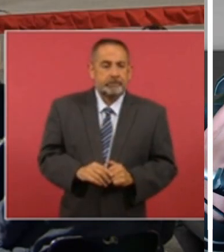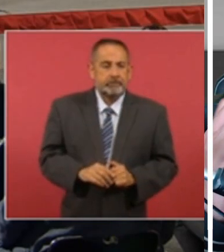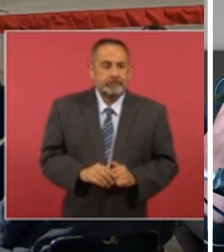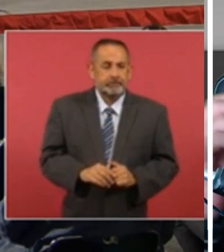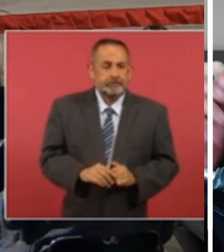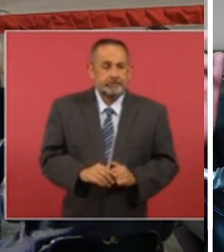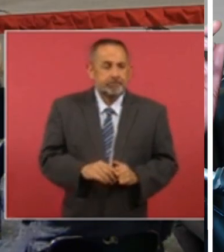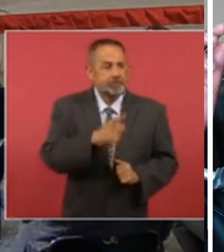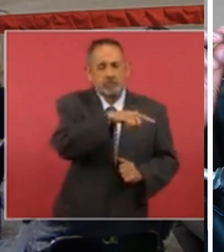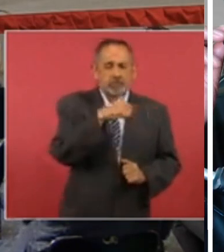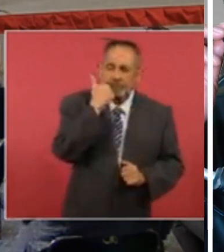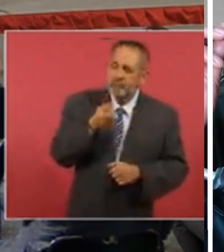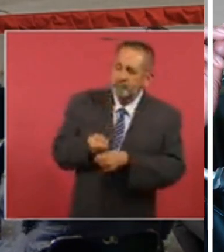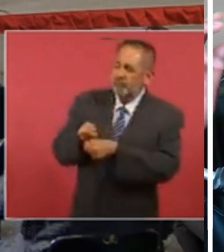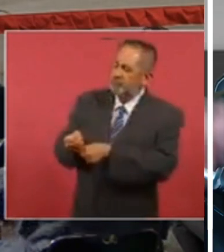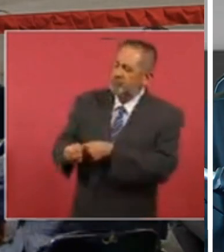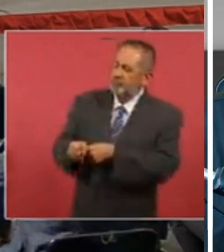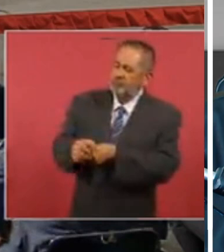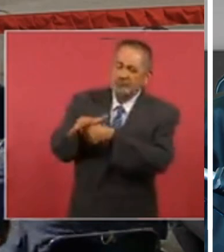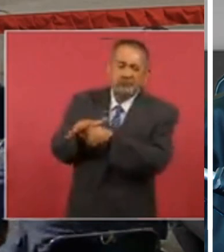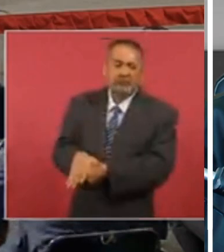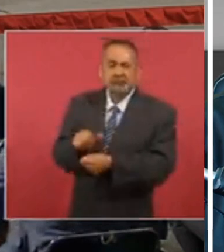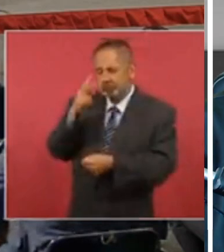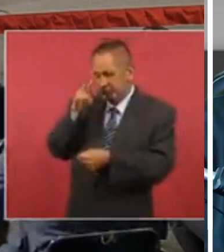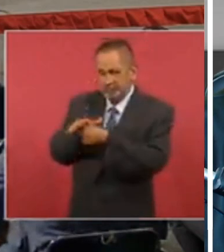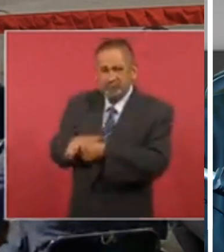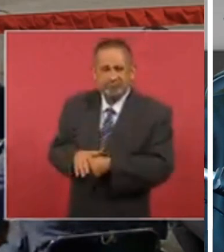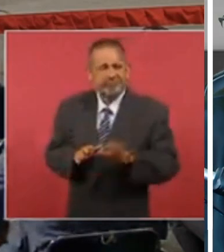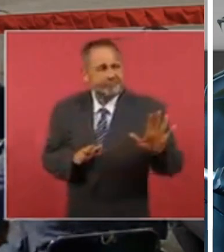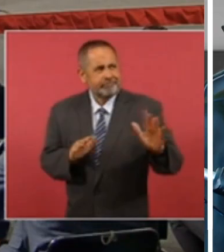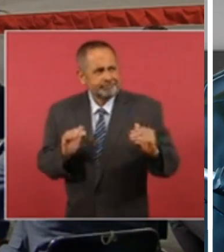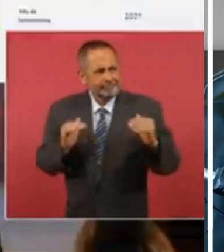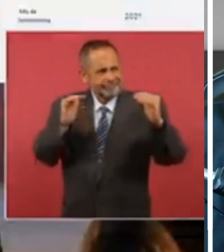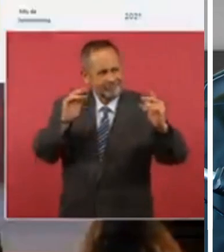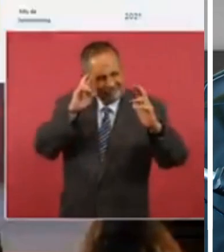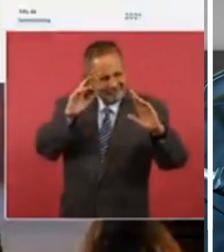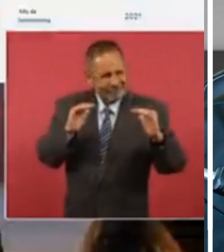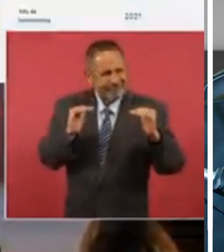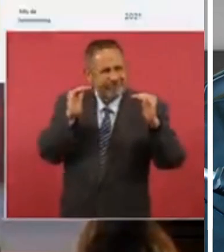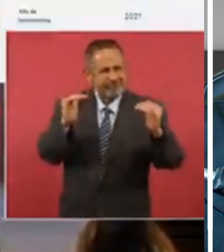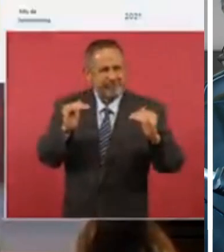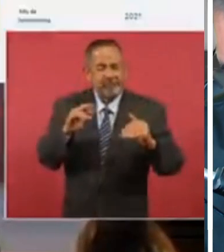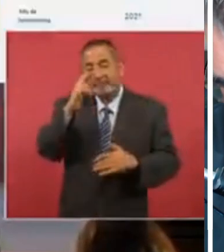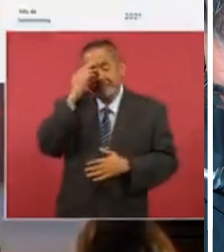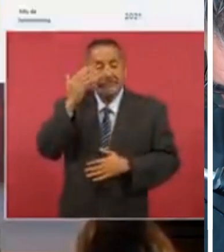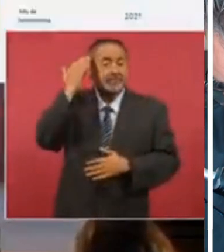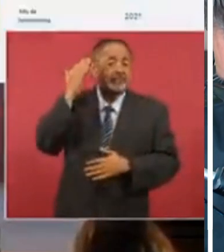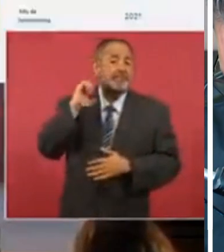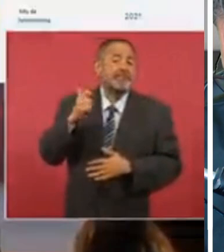someter a México porque ese es un asunto de soberanía cuando estaba Calderón